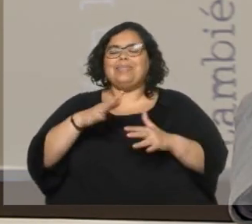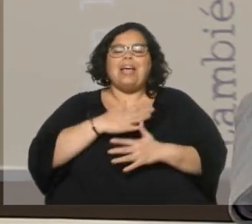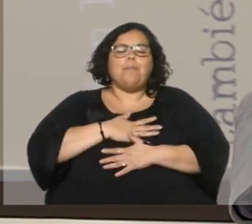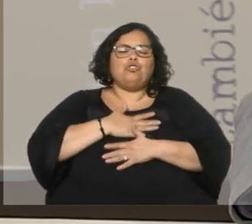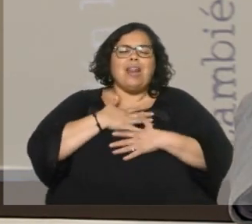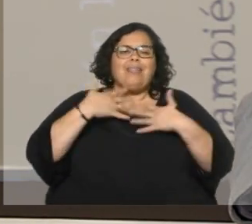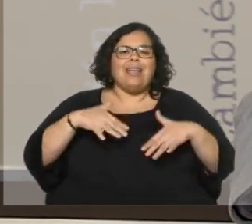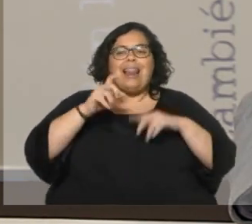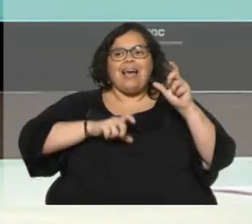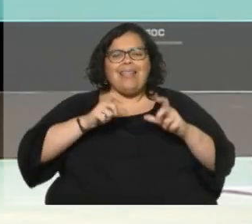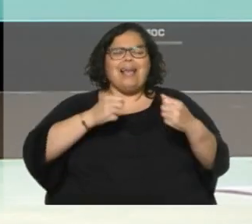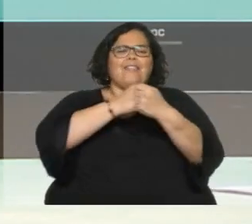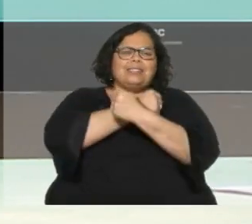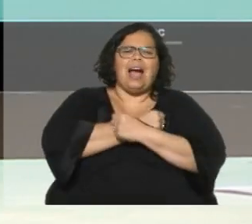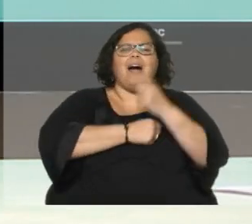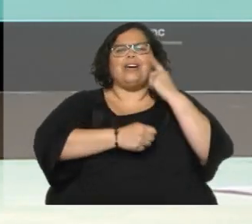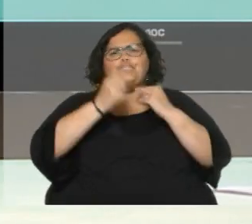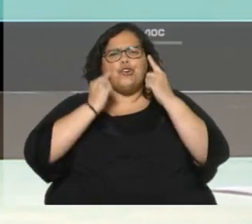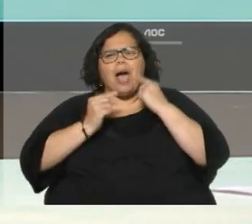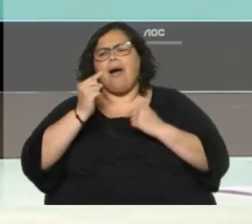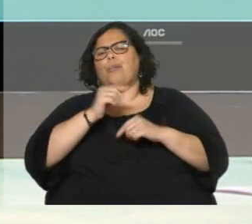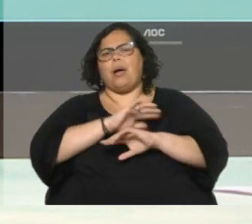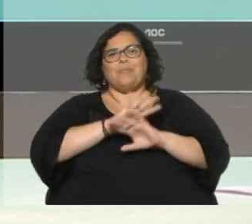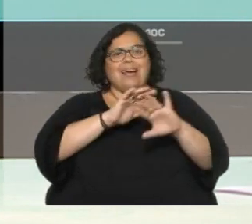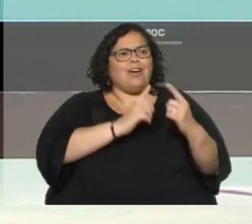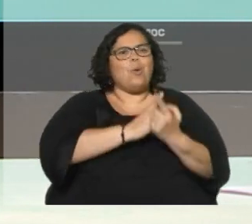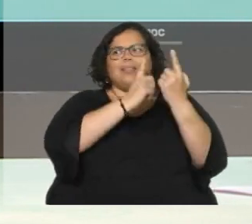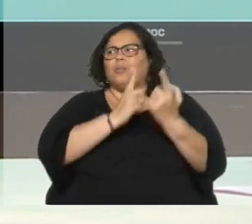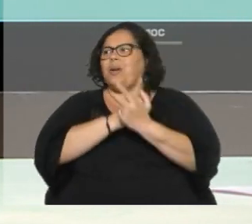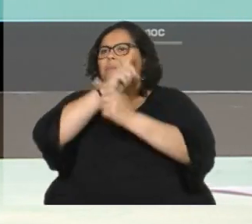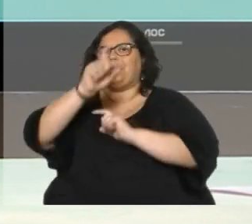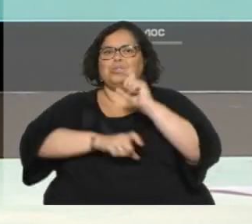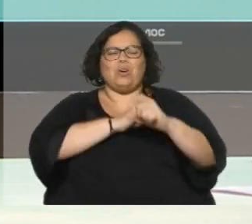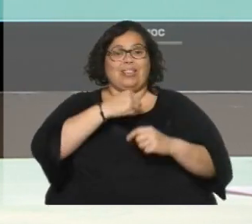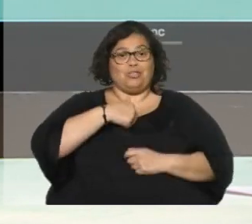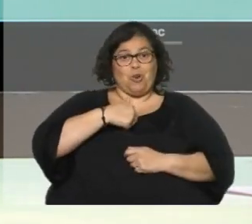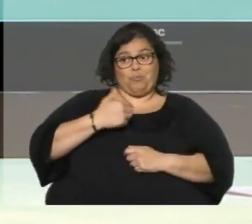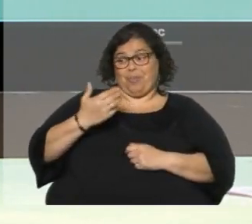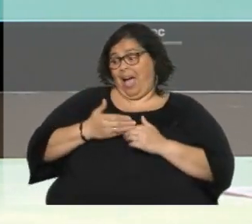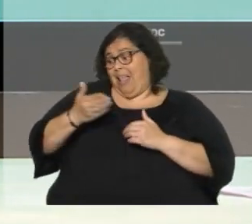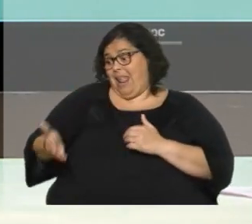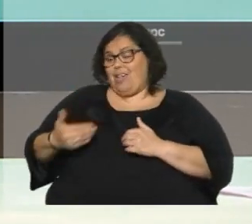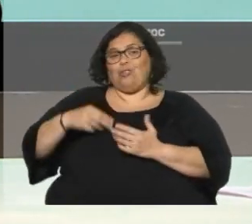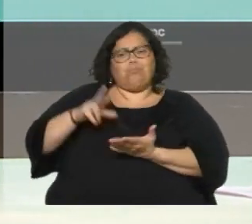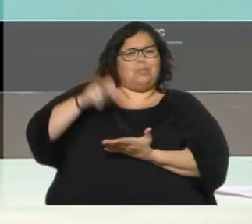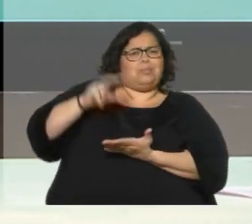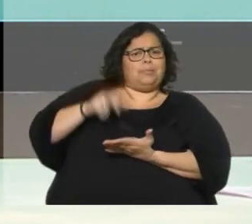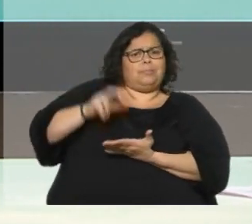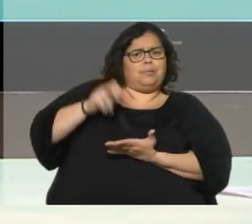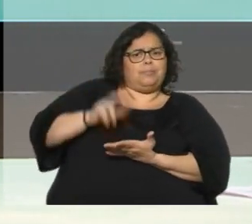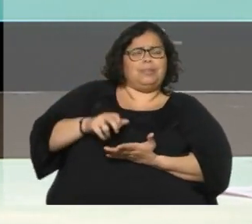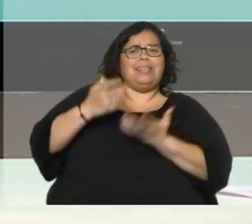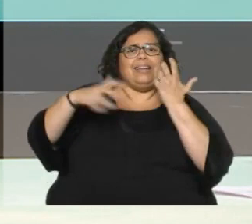abrazaba. Además, te encontrabas con quien fuera. Yo te contaba hoy, yo tenía a lado saltando y gritando